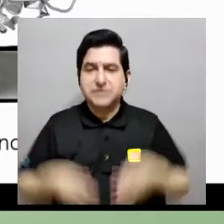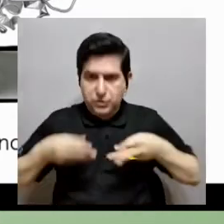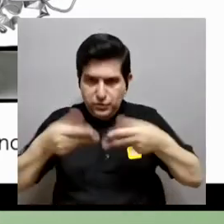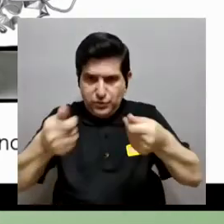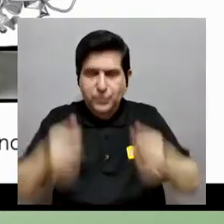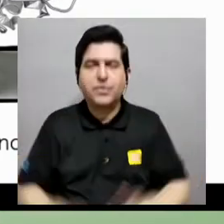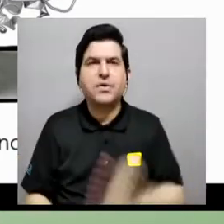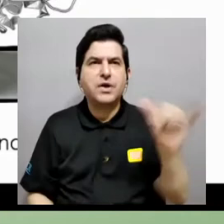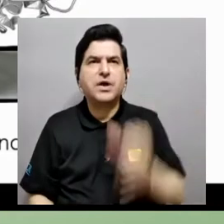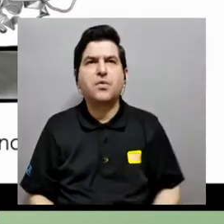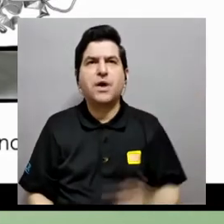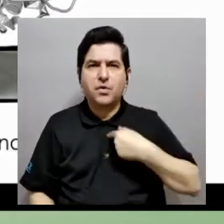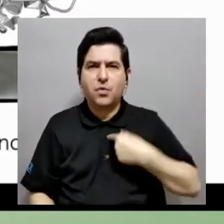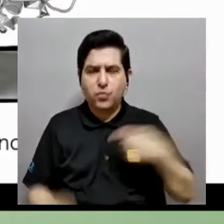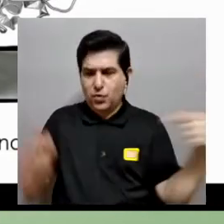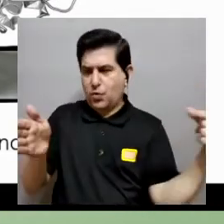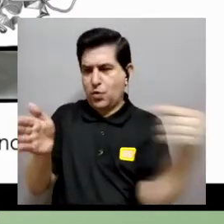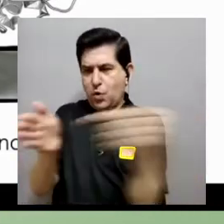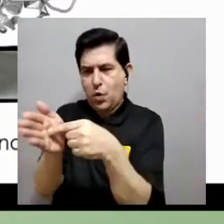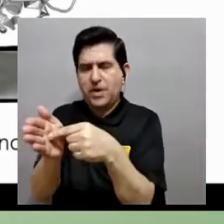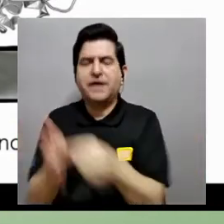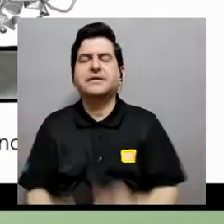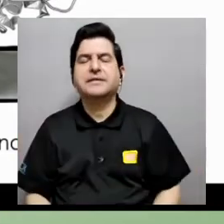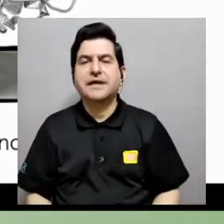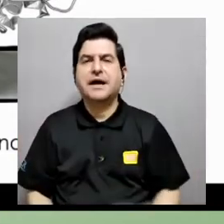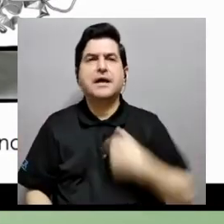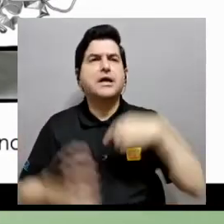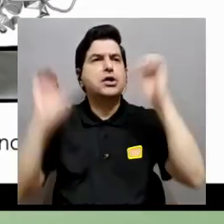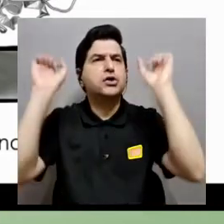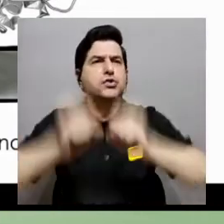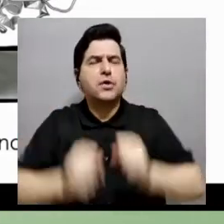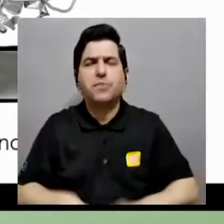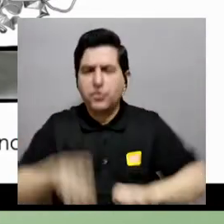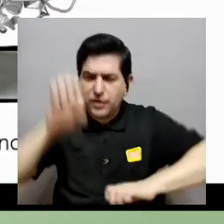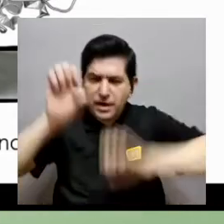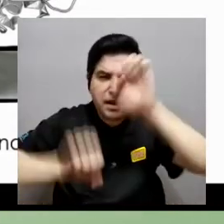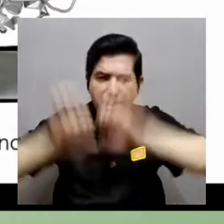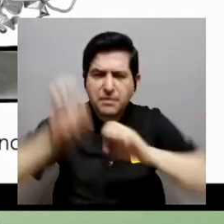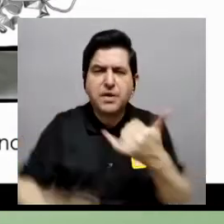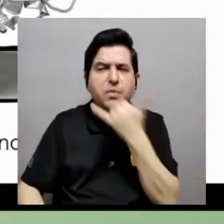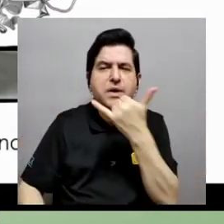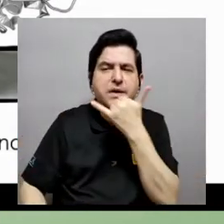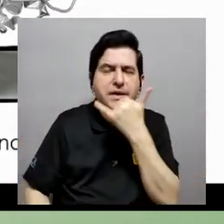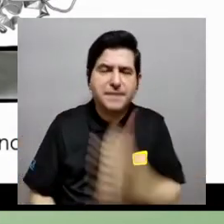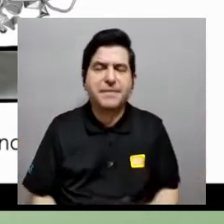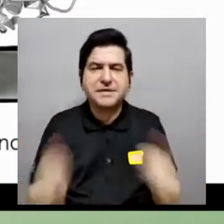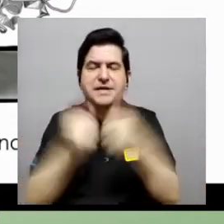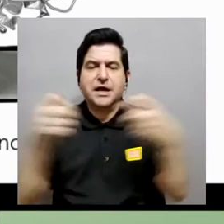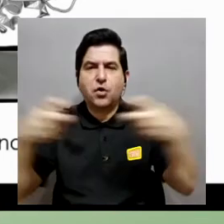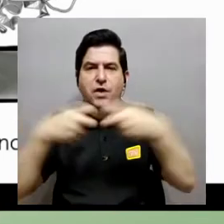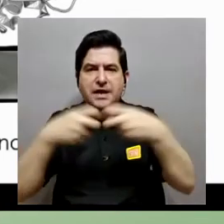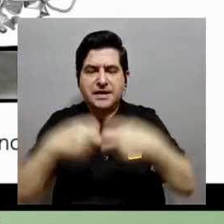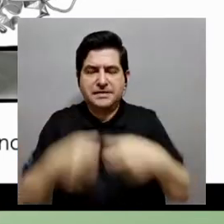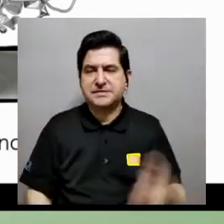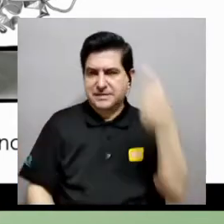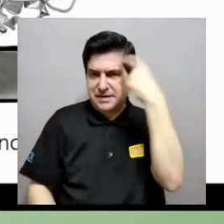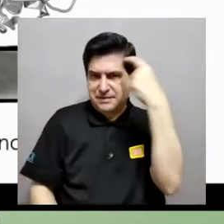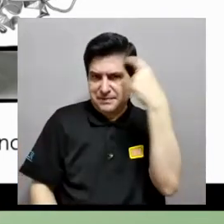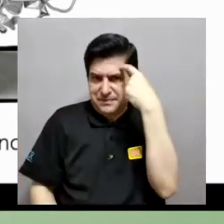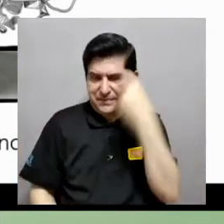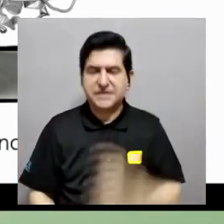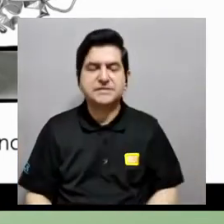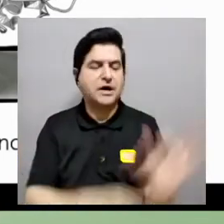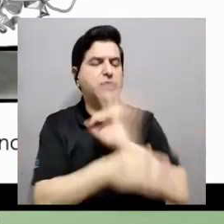eléctrico, conectarlo a la pared y de alguna manera yo poder evaluar qué es lo que está pasando con la corriente eléctrica para entender